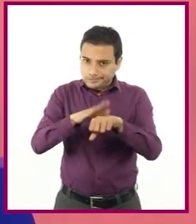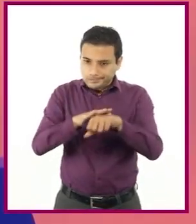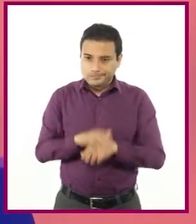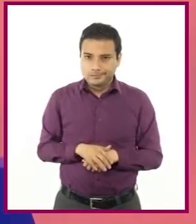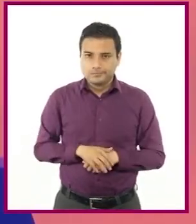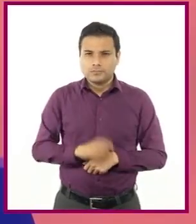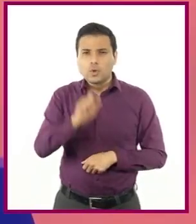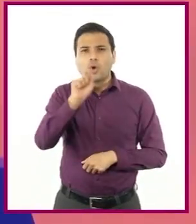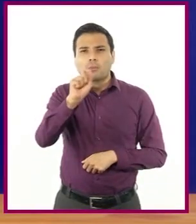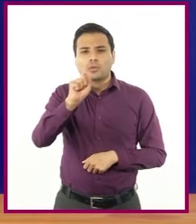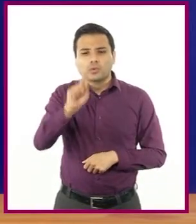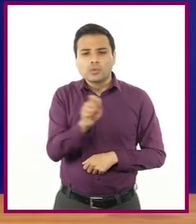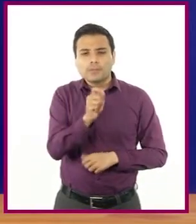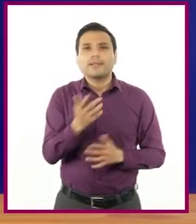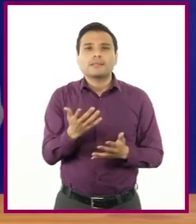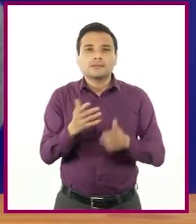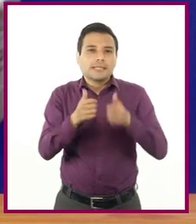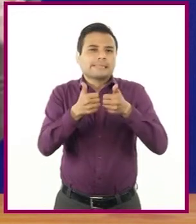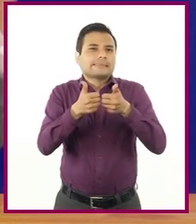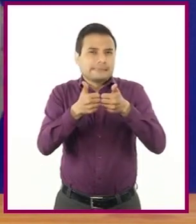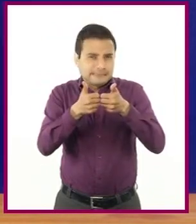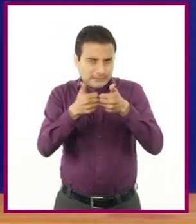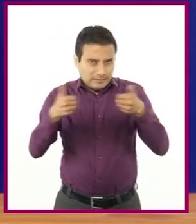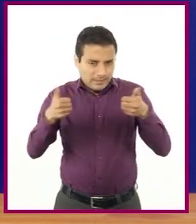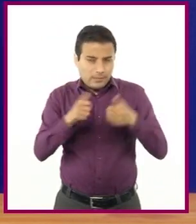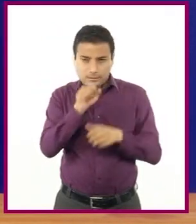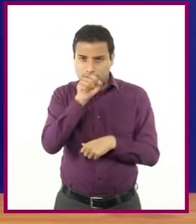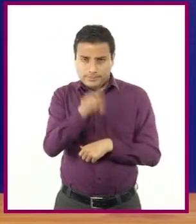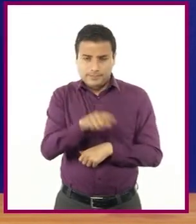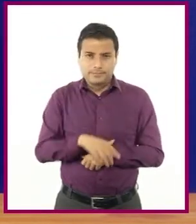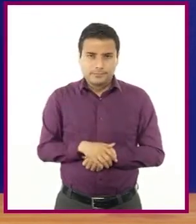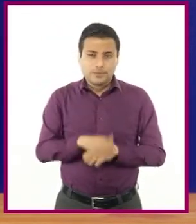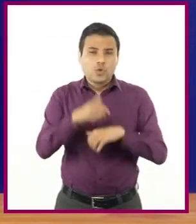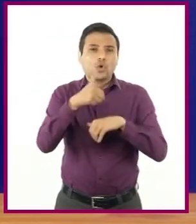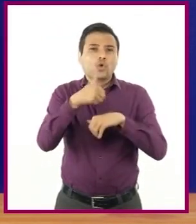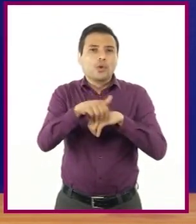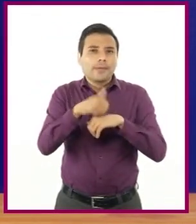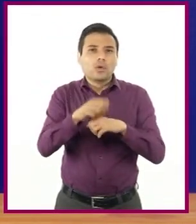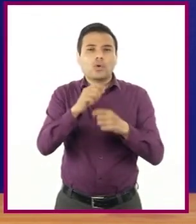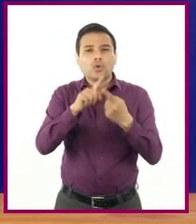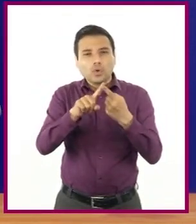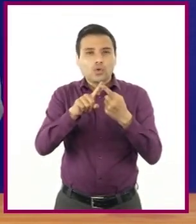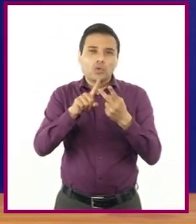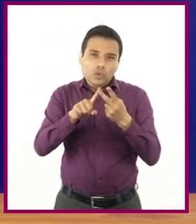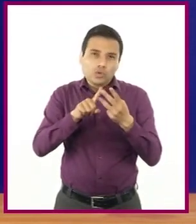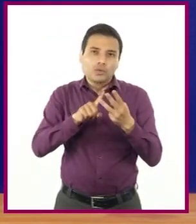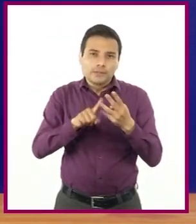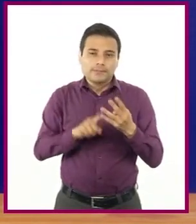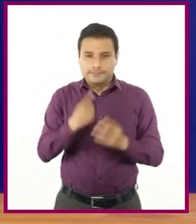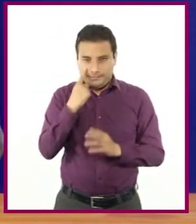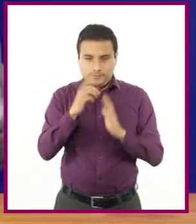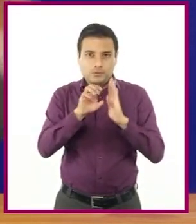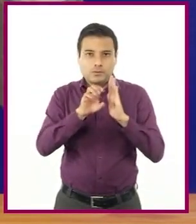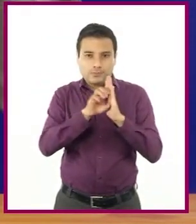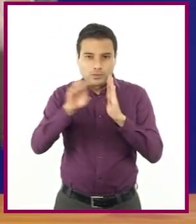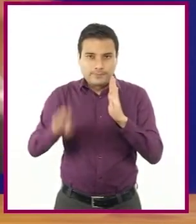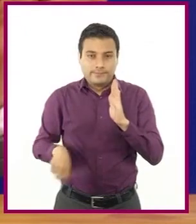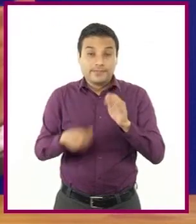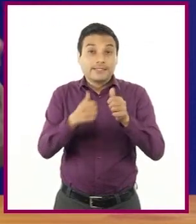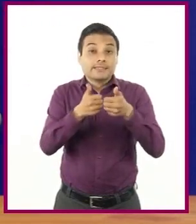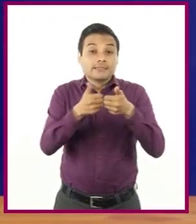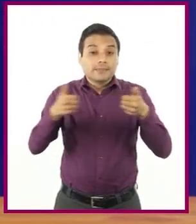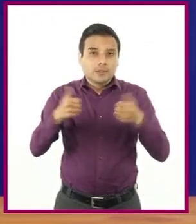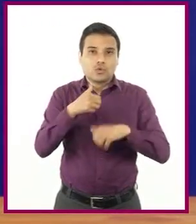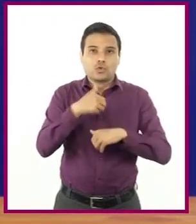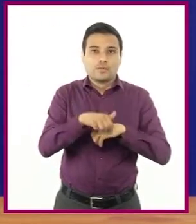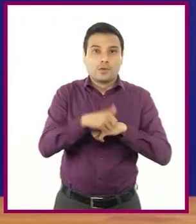indica una separación de los elementos de una enumeración. En el caso de esta regla, una separación entre el paso